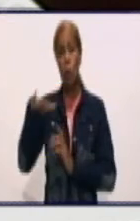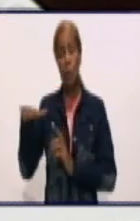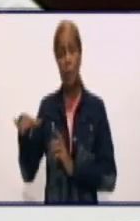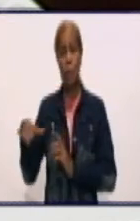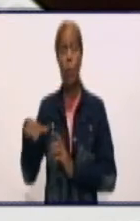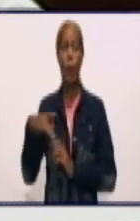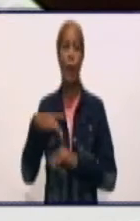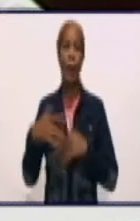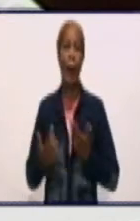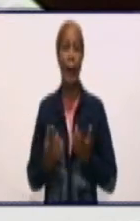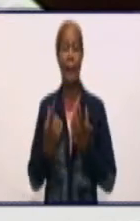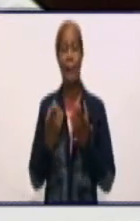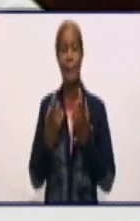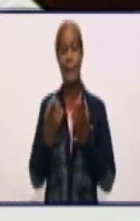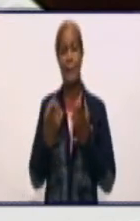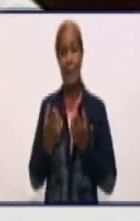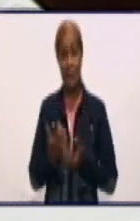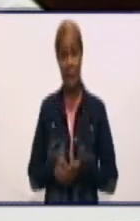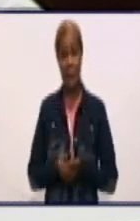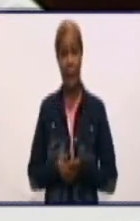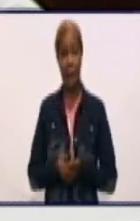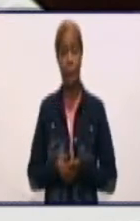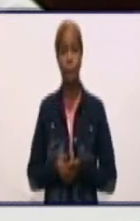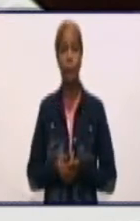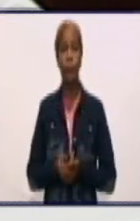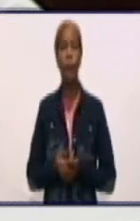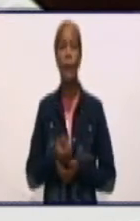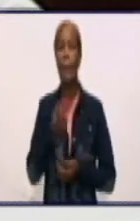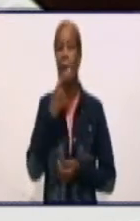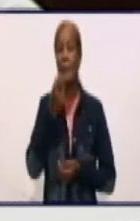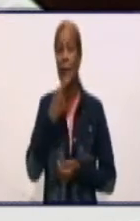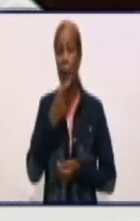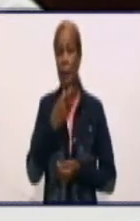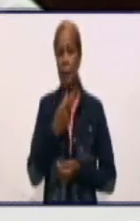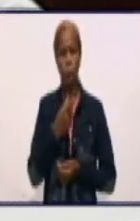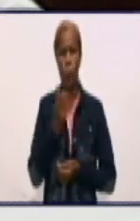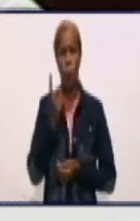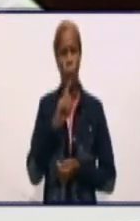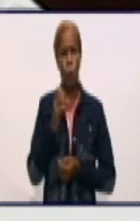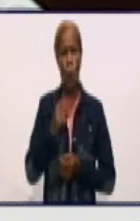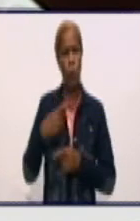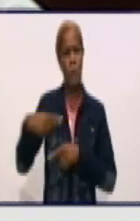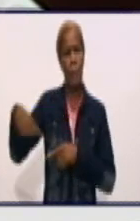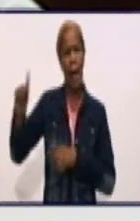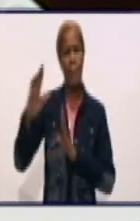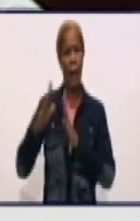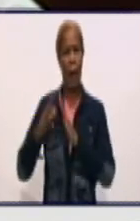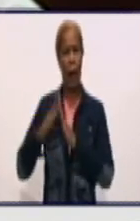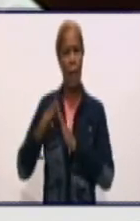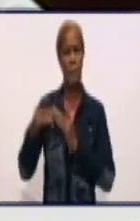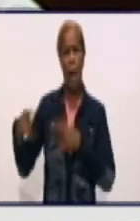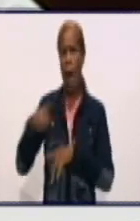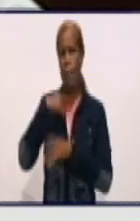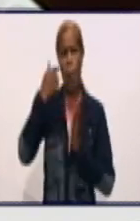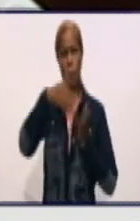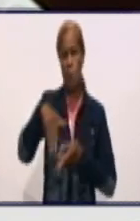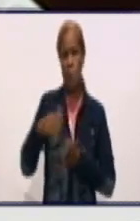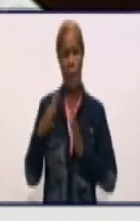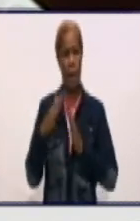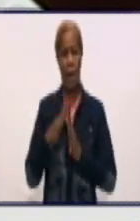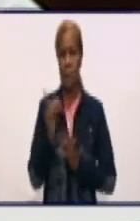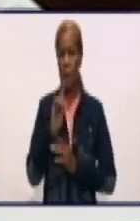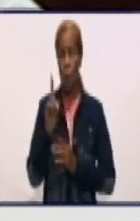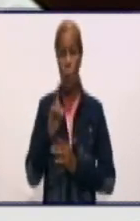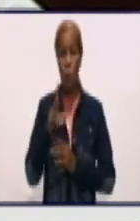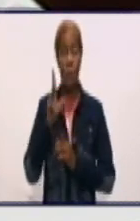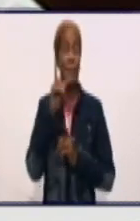antimicrobianos no se quedan sin cumplir su tratamiento. En nuestro hospital tenemos alternativa de primera o de segunda línea para el tratamiento de